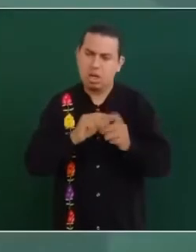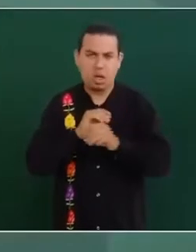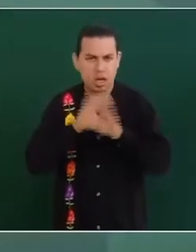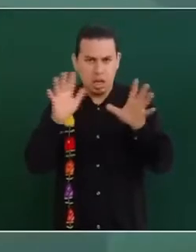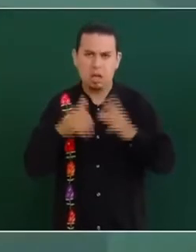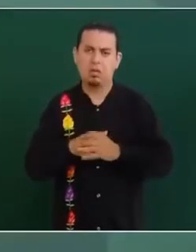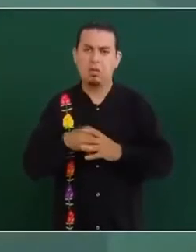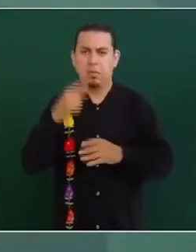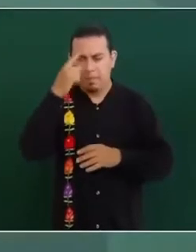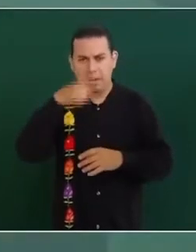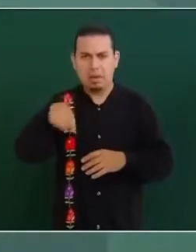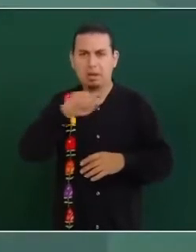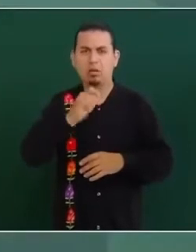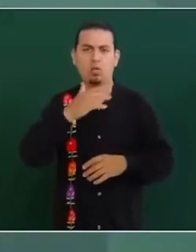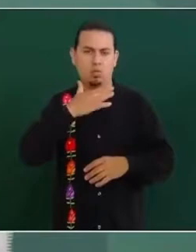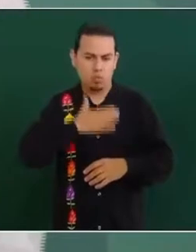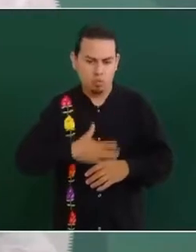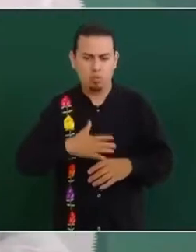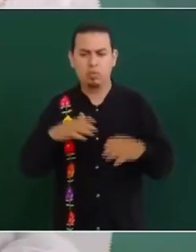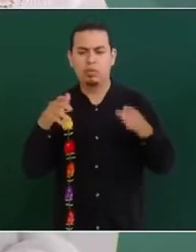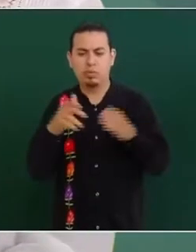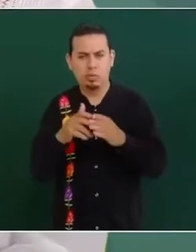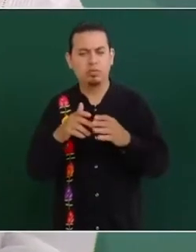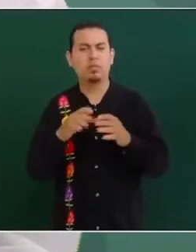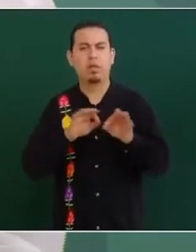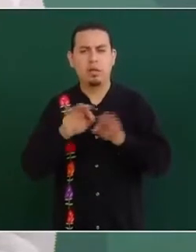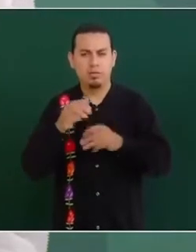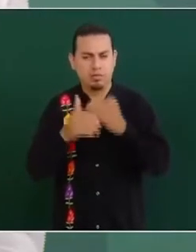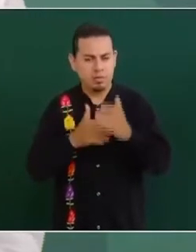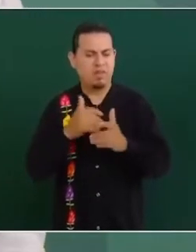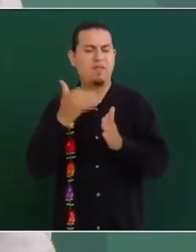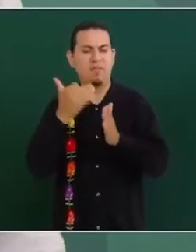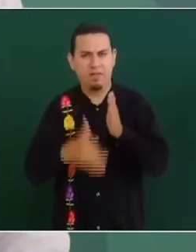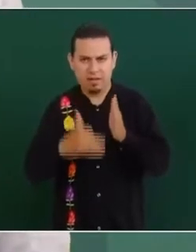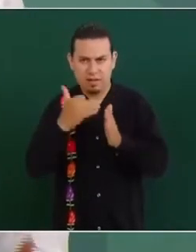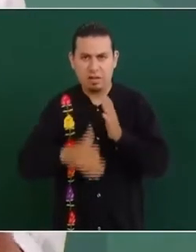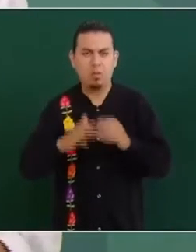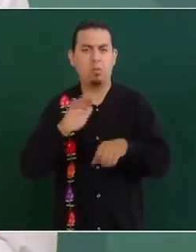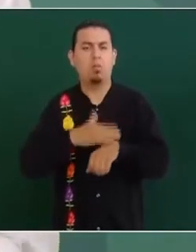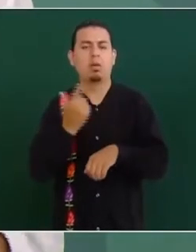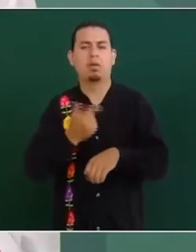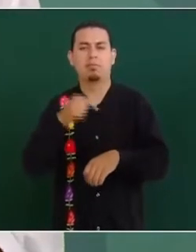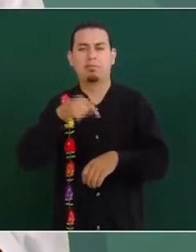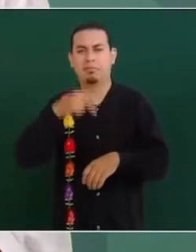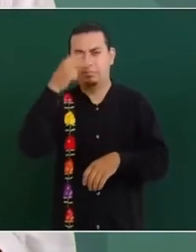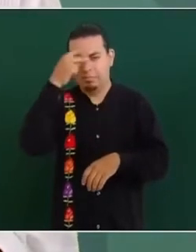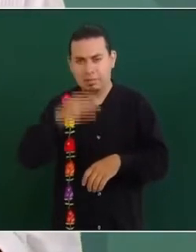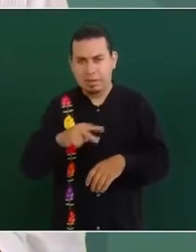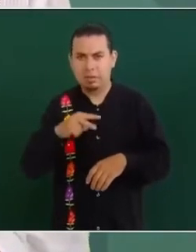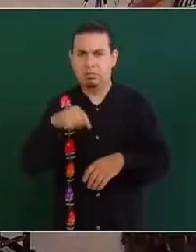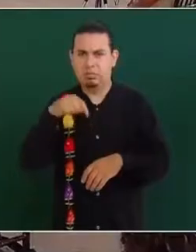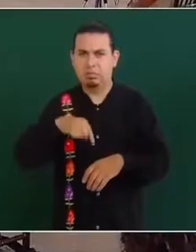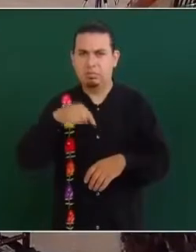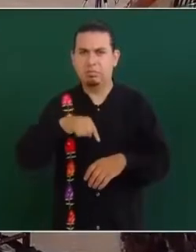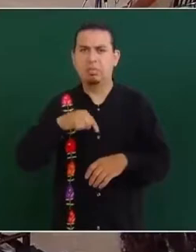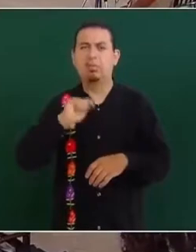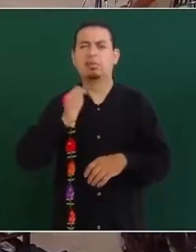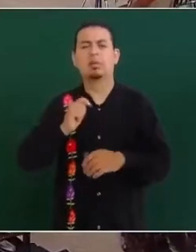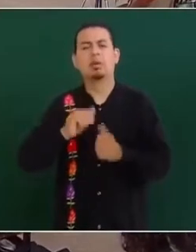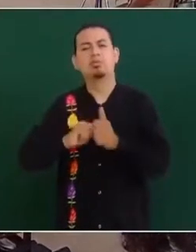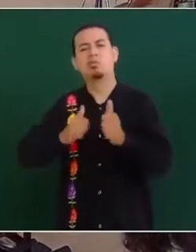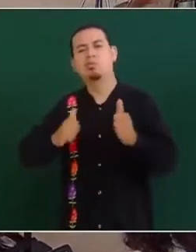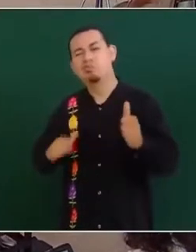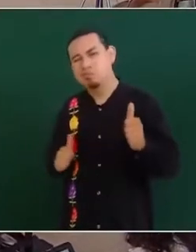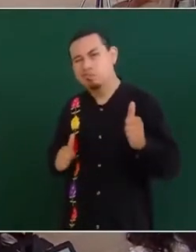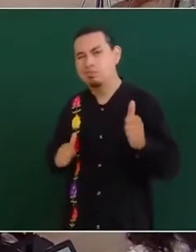sistema democrático. porque México es de los países más atrasados